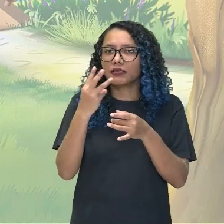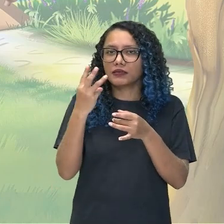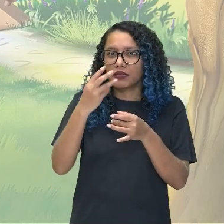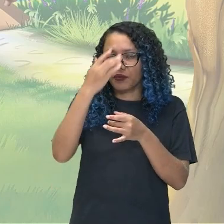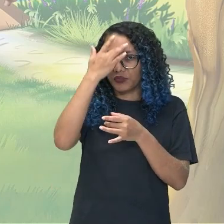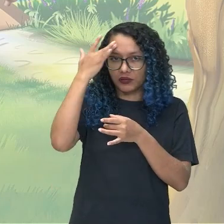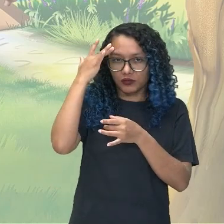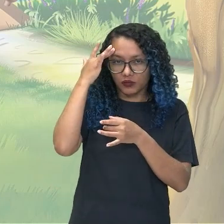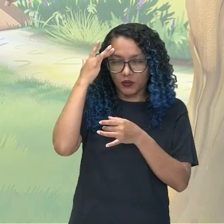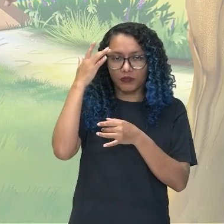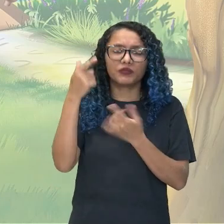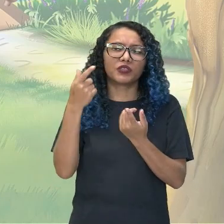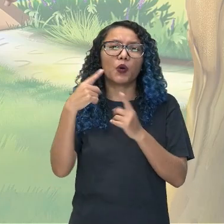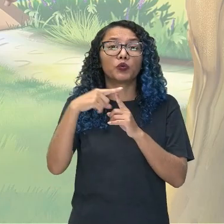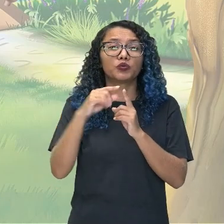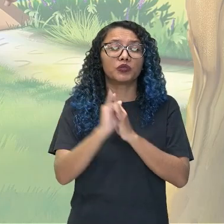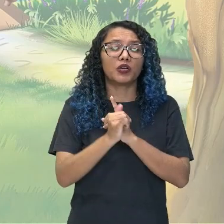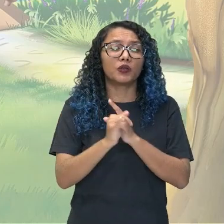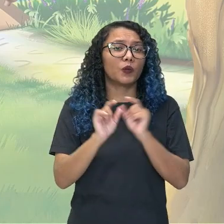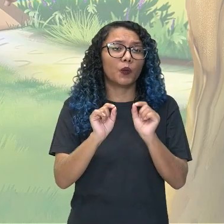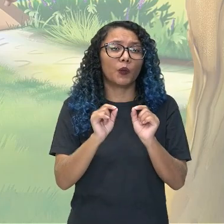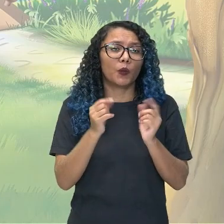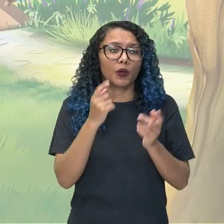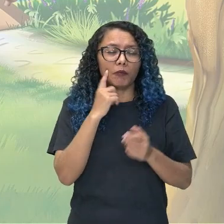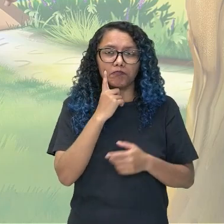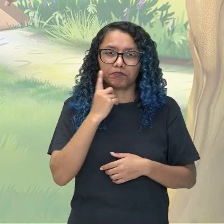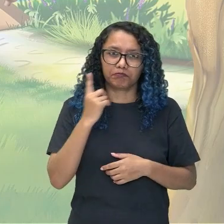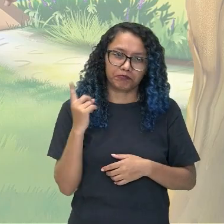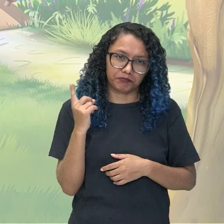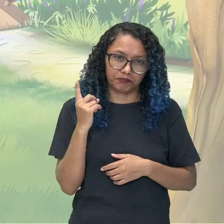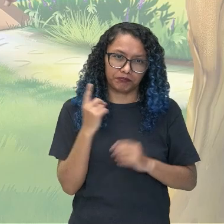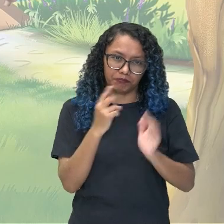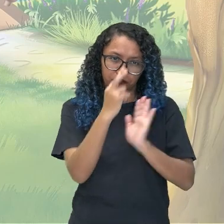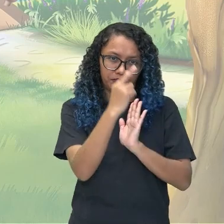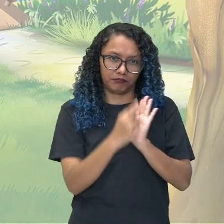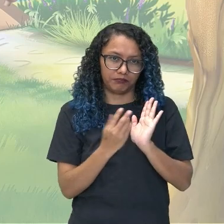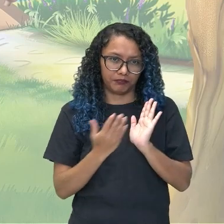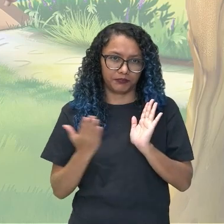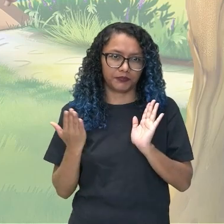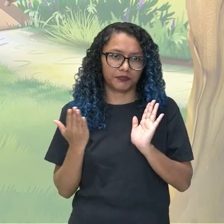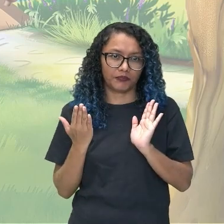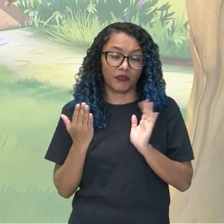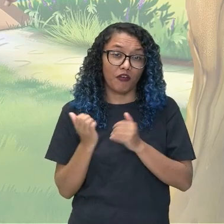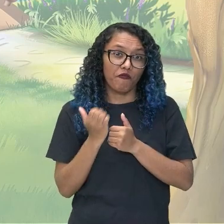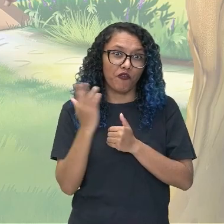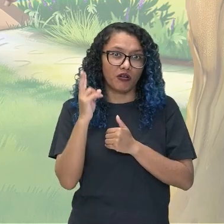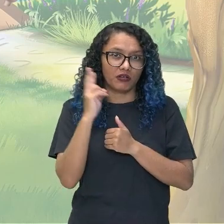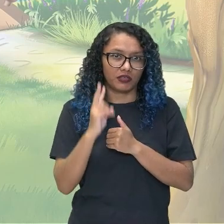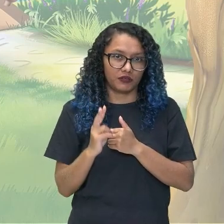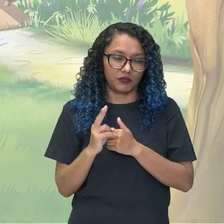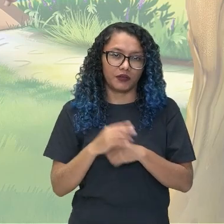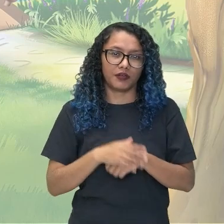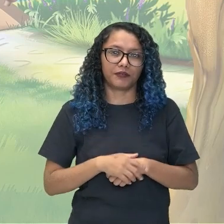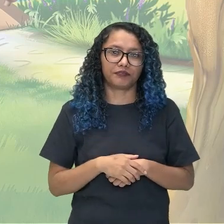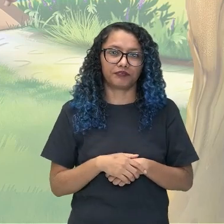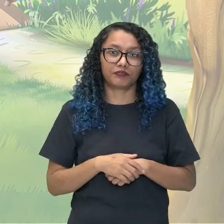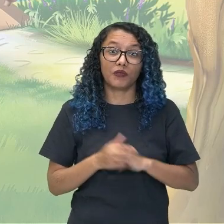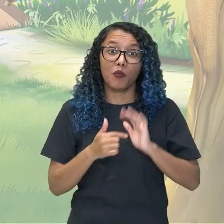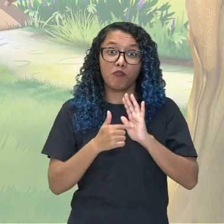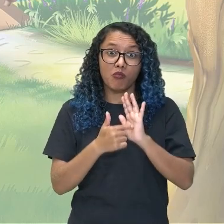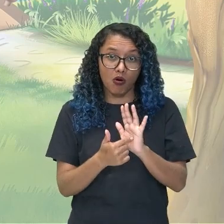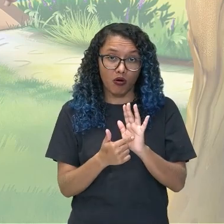tipo de narrador es externo a la historia y relata los acontecimientos de forma